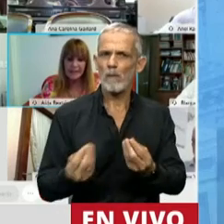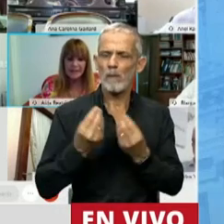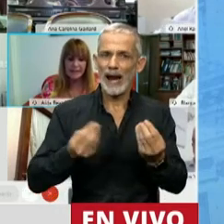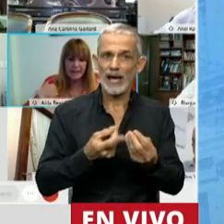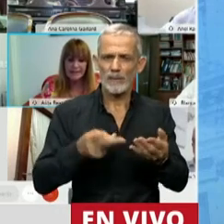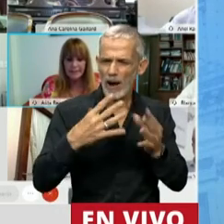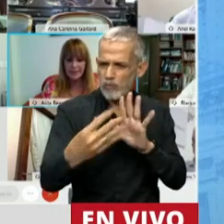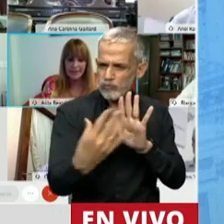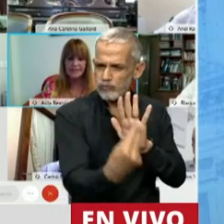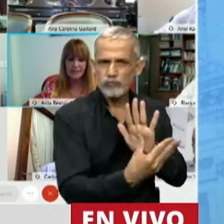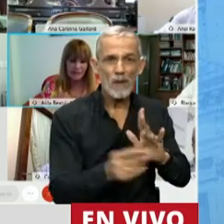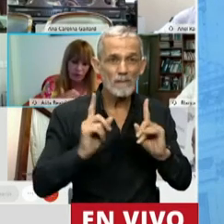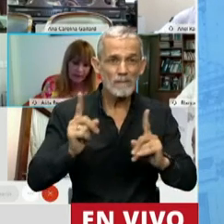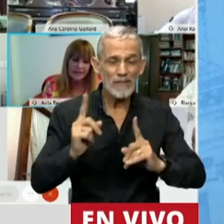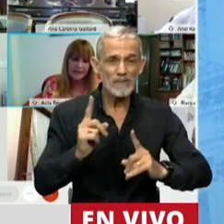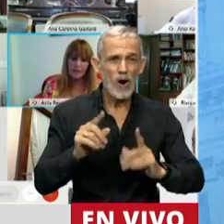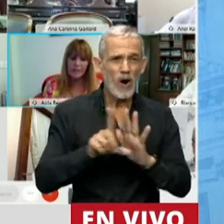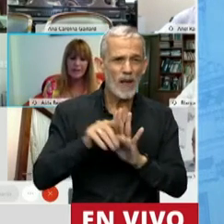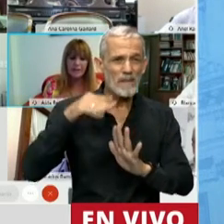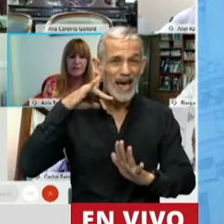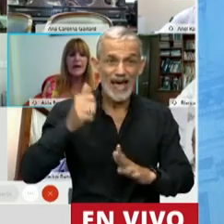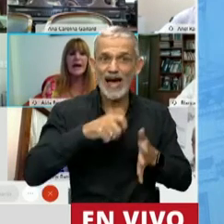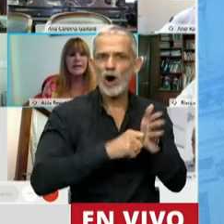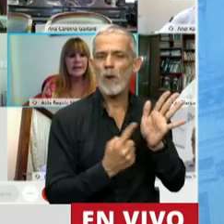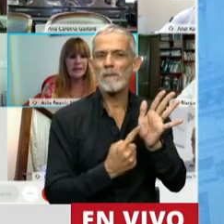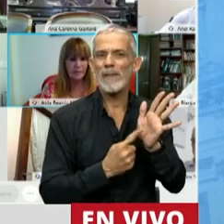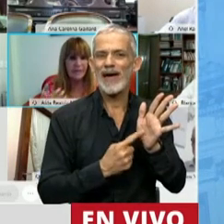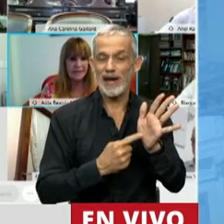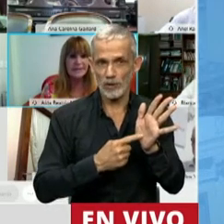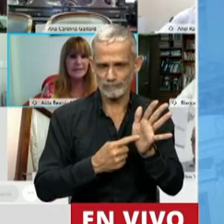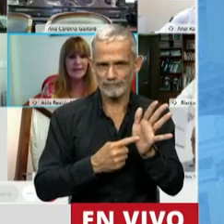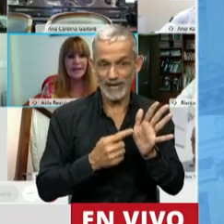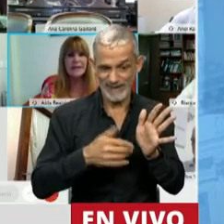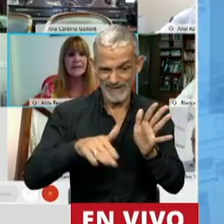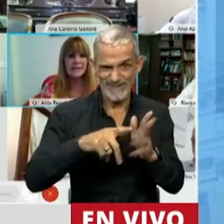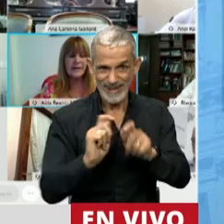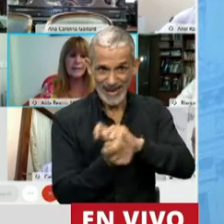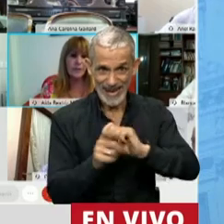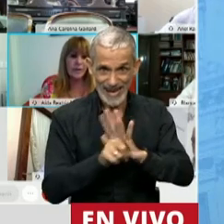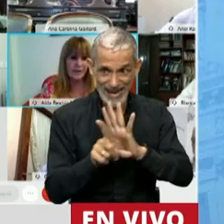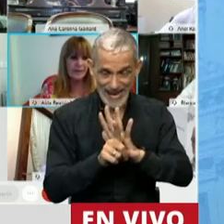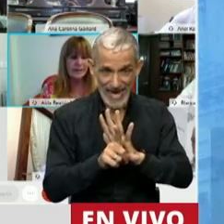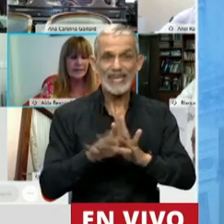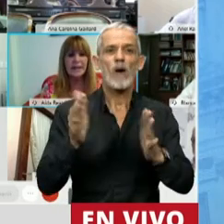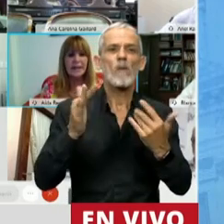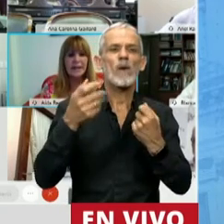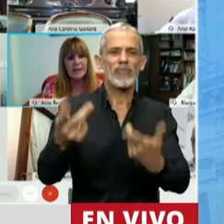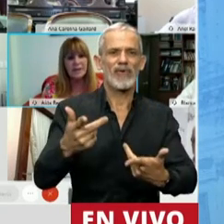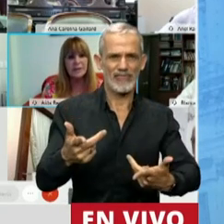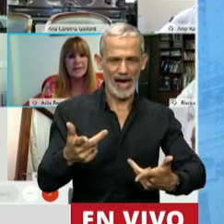replicar esa experiencia con este convenio al que al convertirse en ley se va a poder dar.